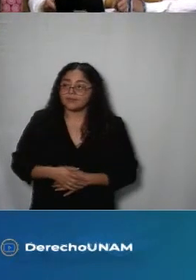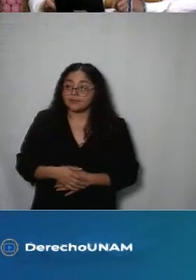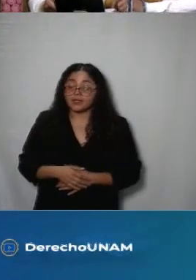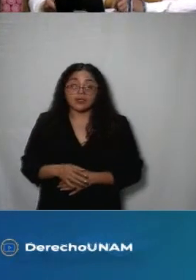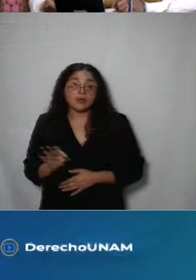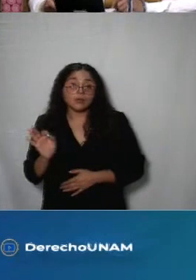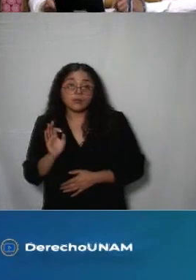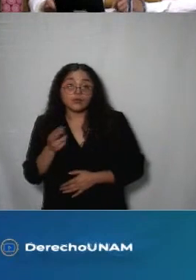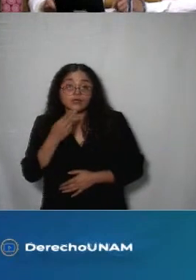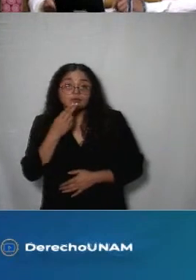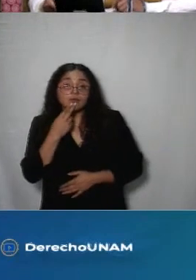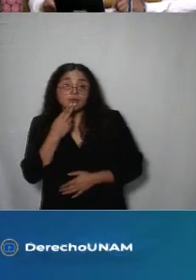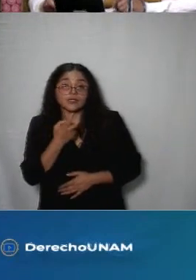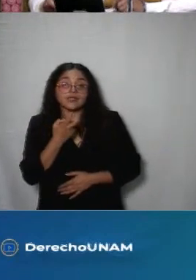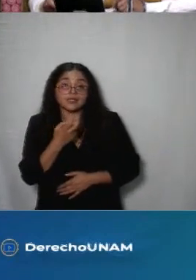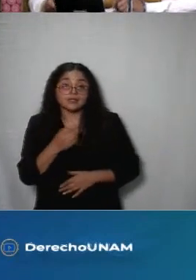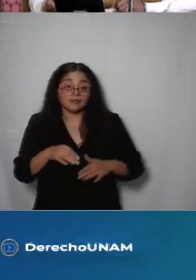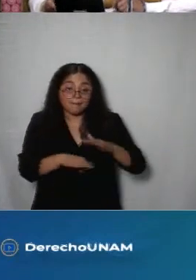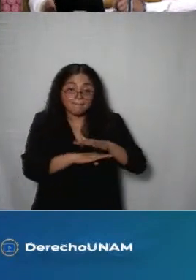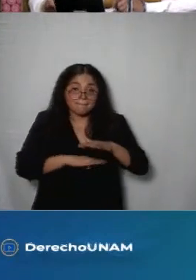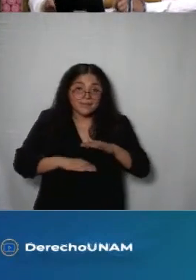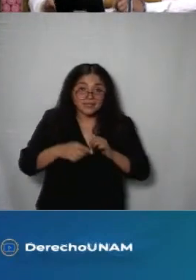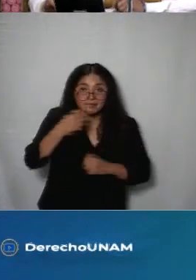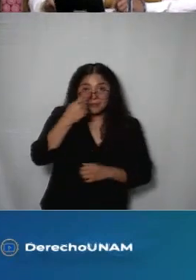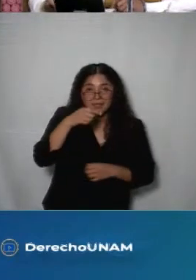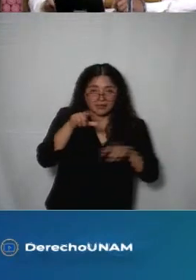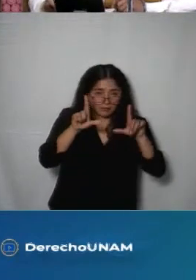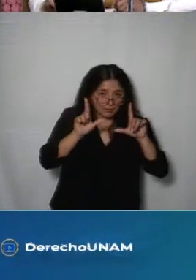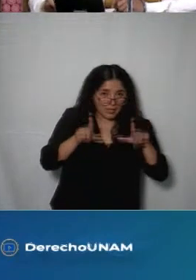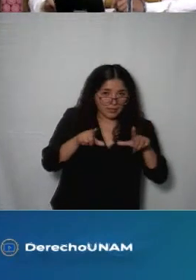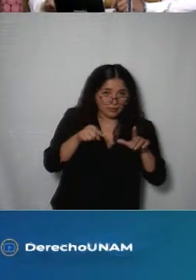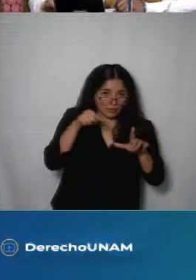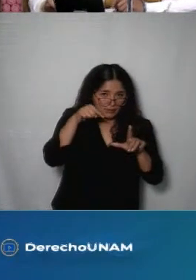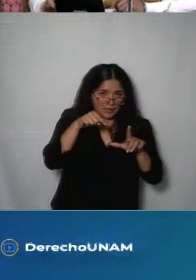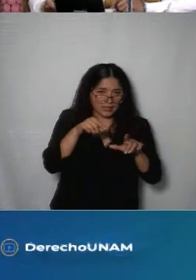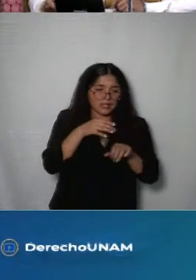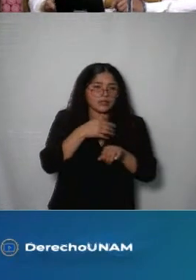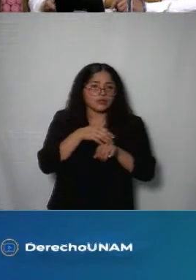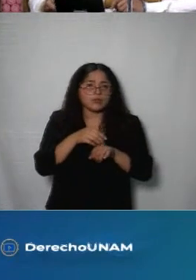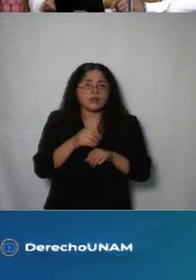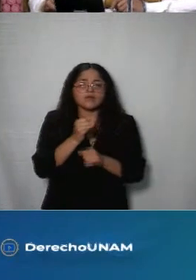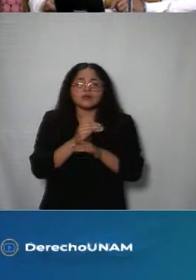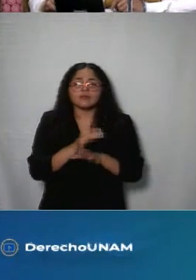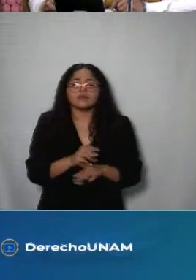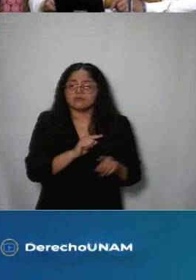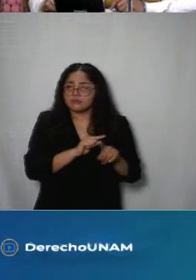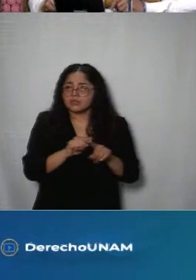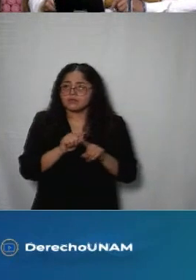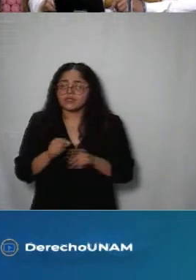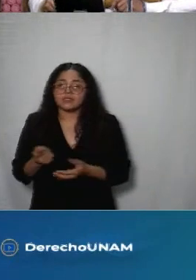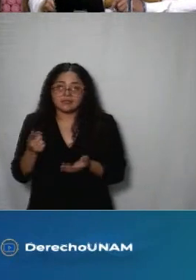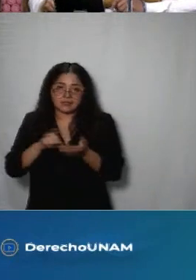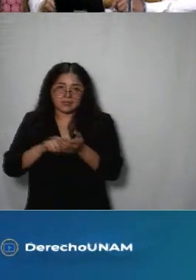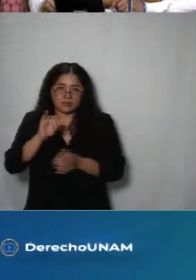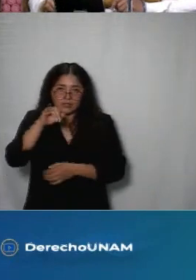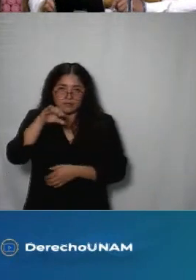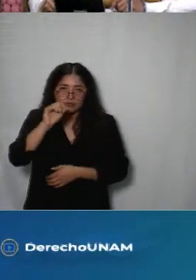aprovechando las bases de datos que concentramos en el portal institucional del Info de la Ciudad de México